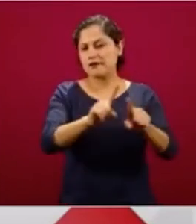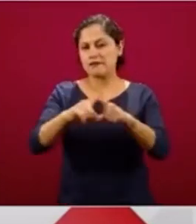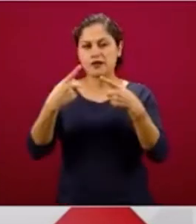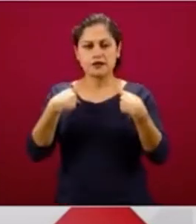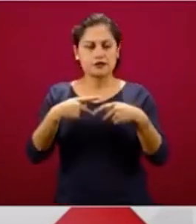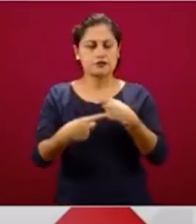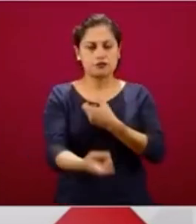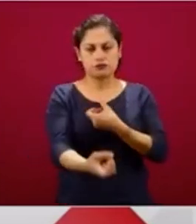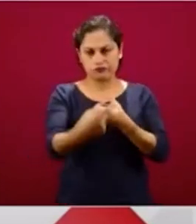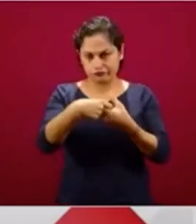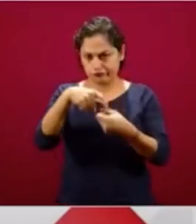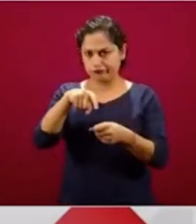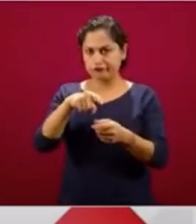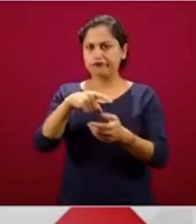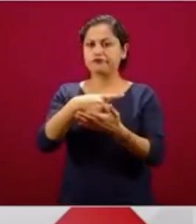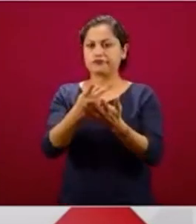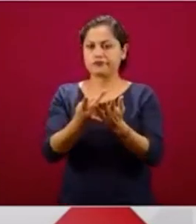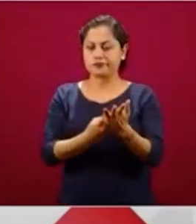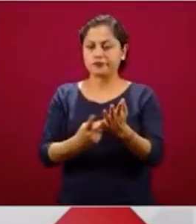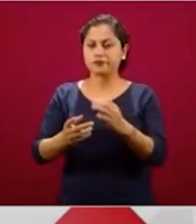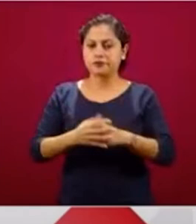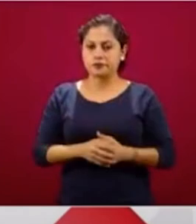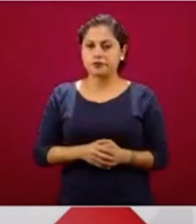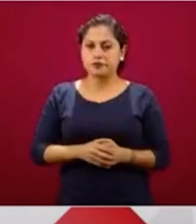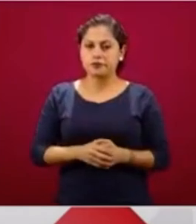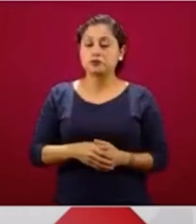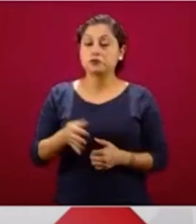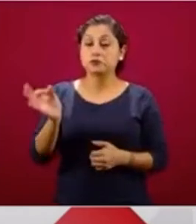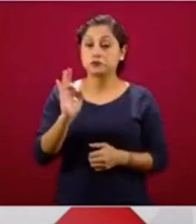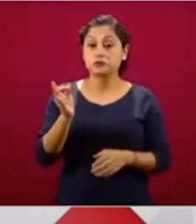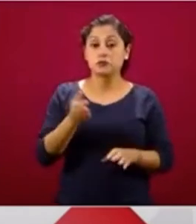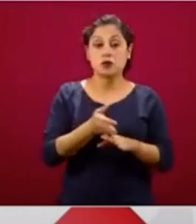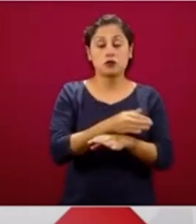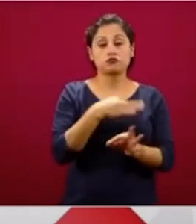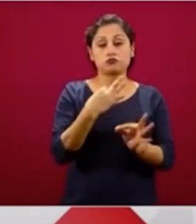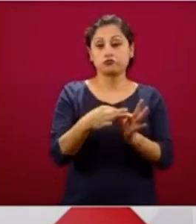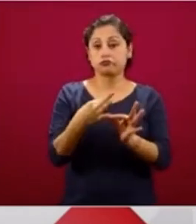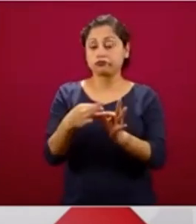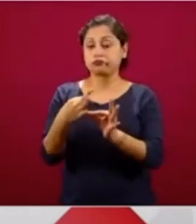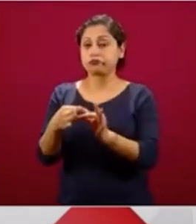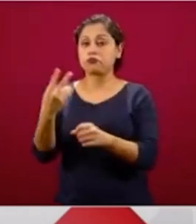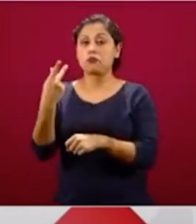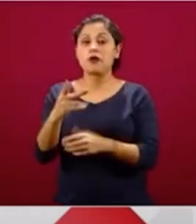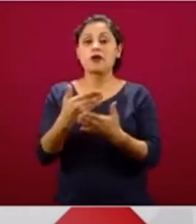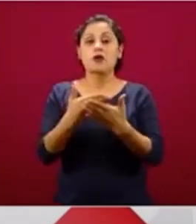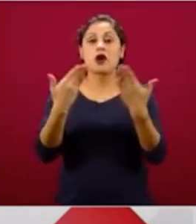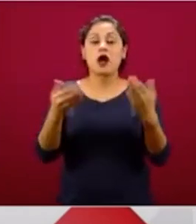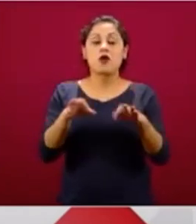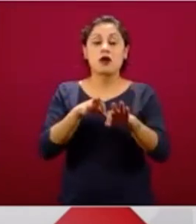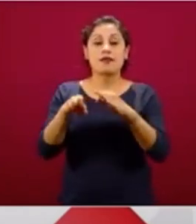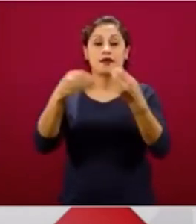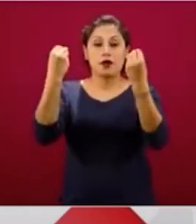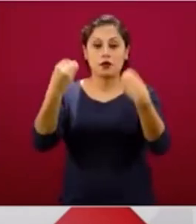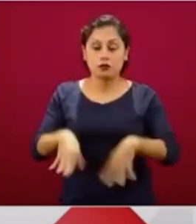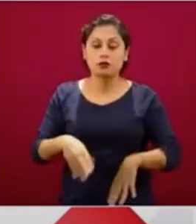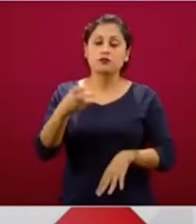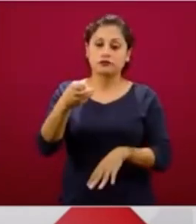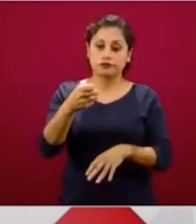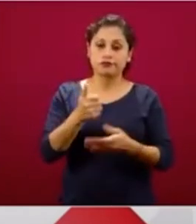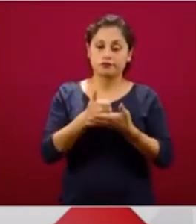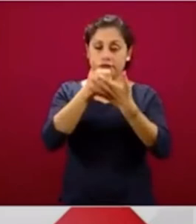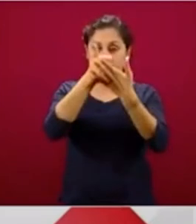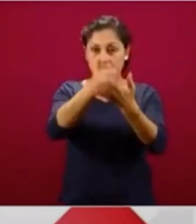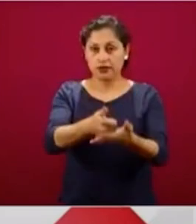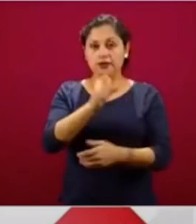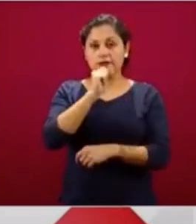al corriente y que haya perdido la relación laboral a causa de la emergencia sanitaria y también una prórroga